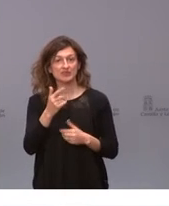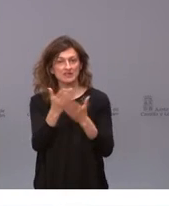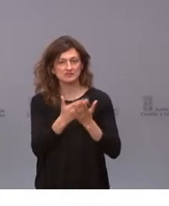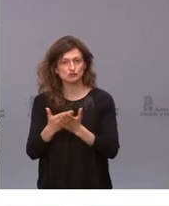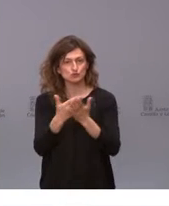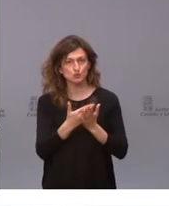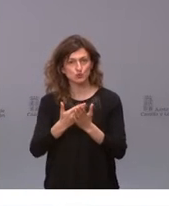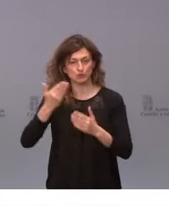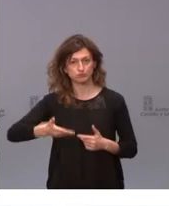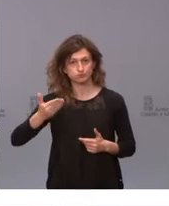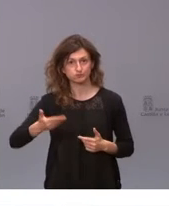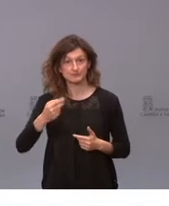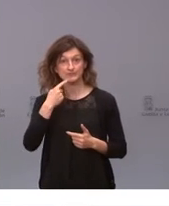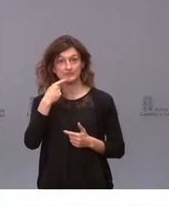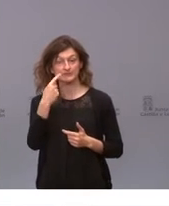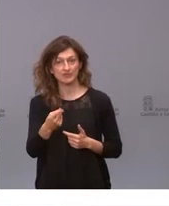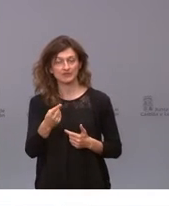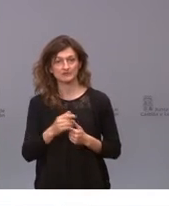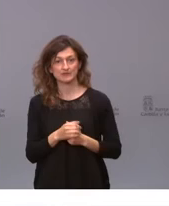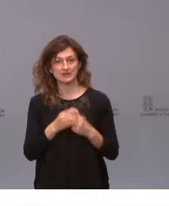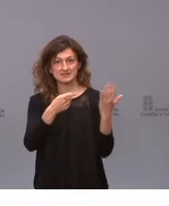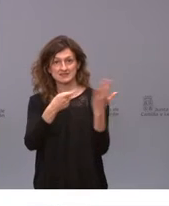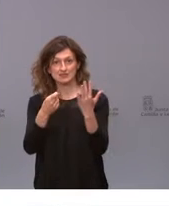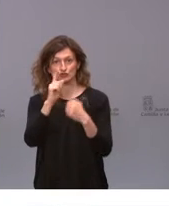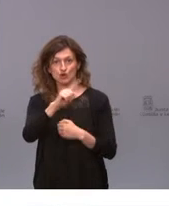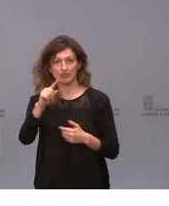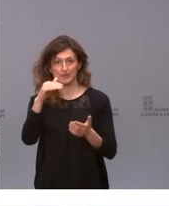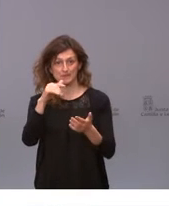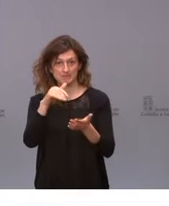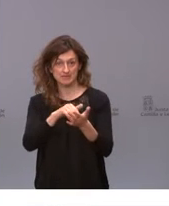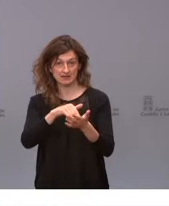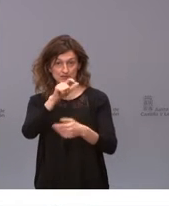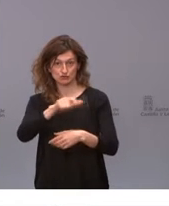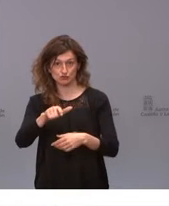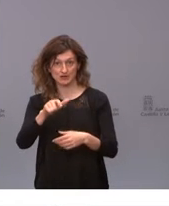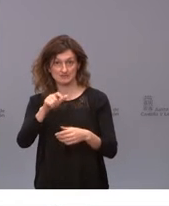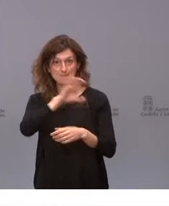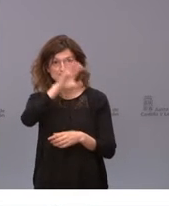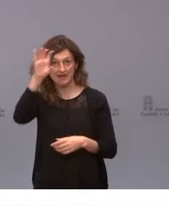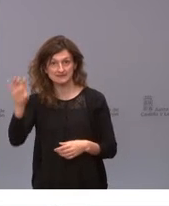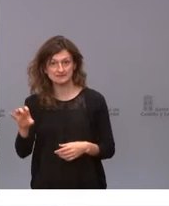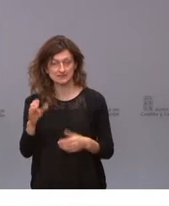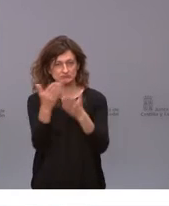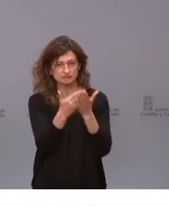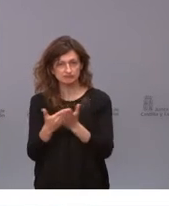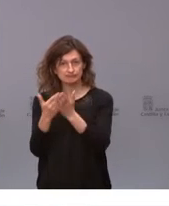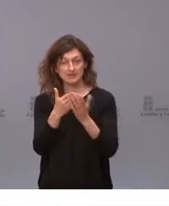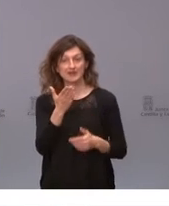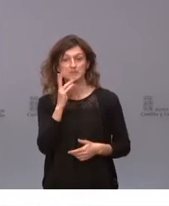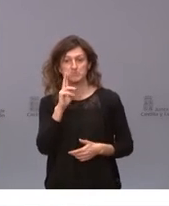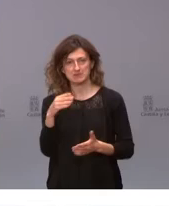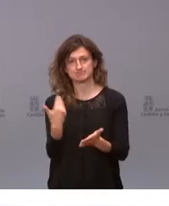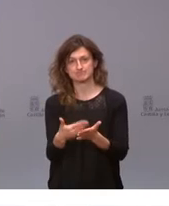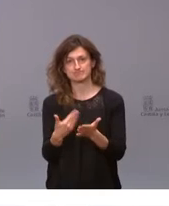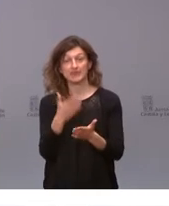muy potente en el que se estudiaron 611.000 casos en cinco países y se ve claramente que a partir de los 60